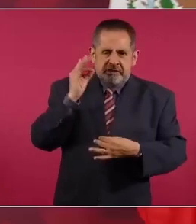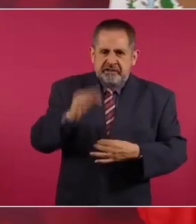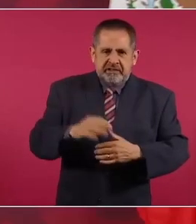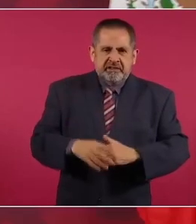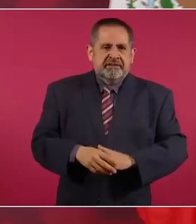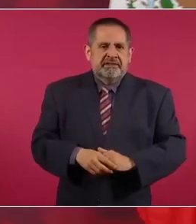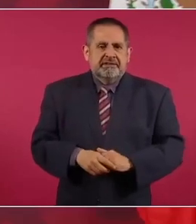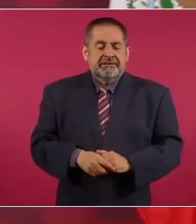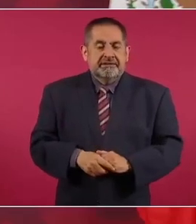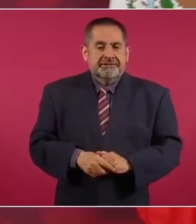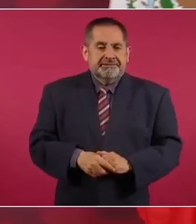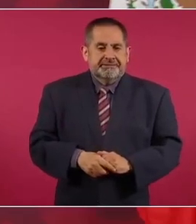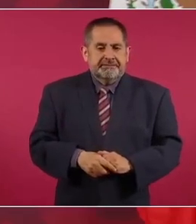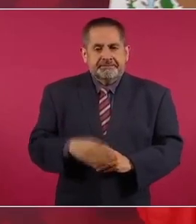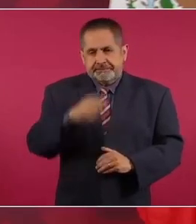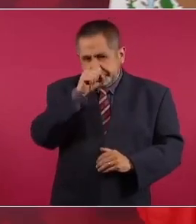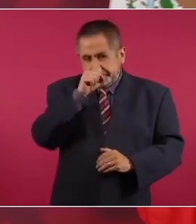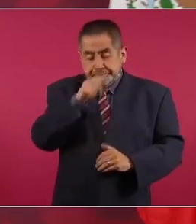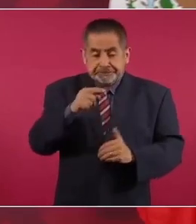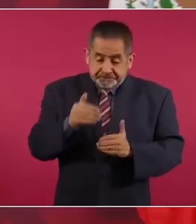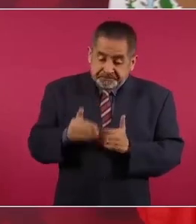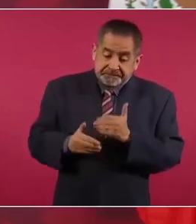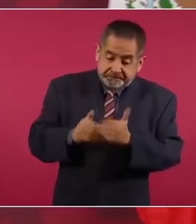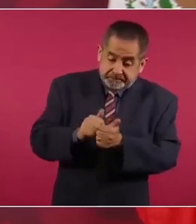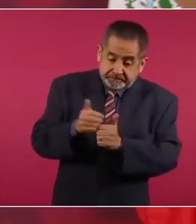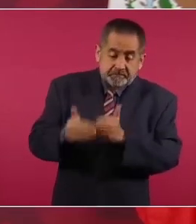y por eso también se avanzó.